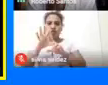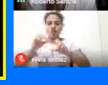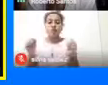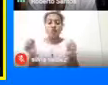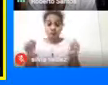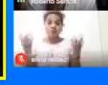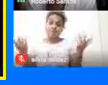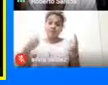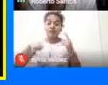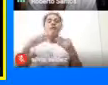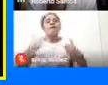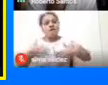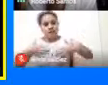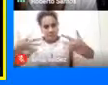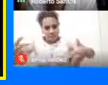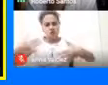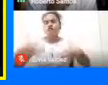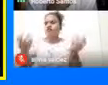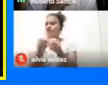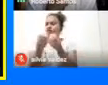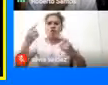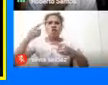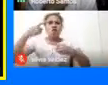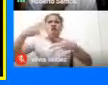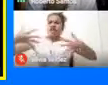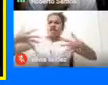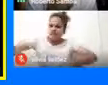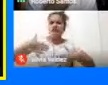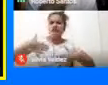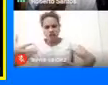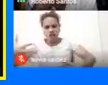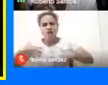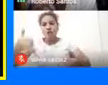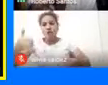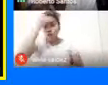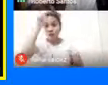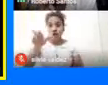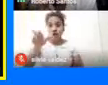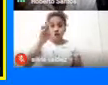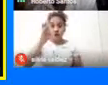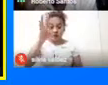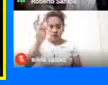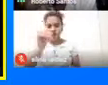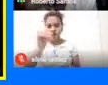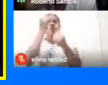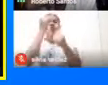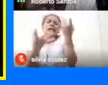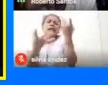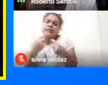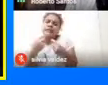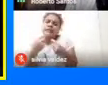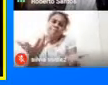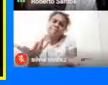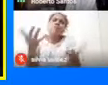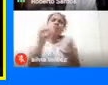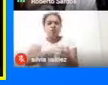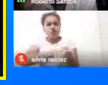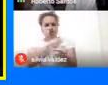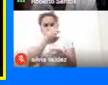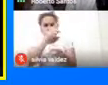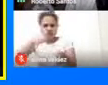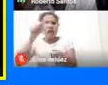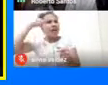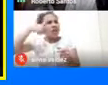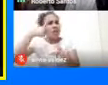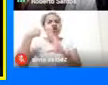Lo están felicitando Aquí Muchas felicitaciones Para el profe Roberto Y por último Profe quisiera Que por favor Nos recordara